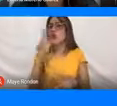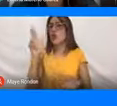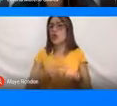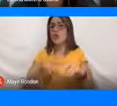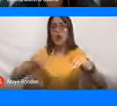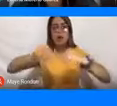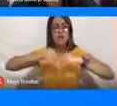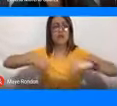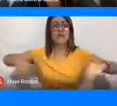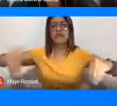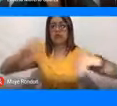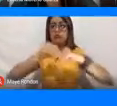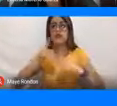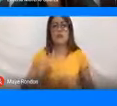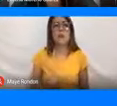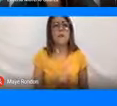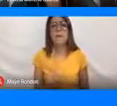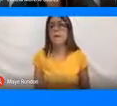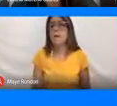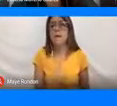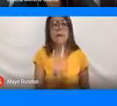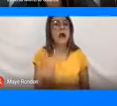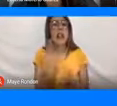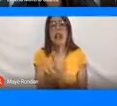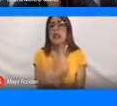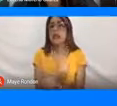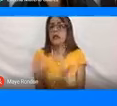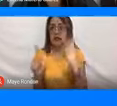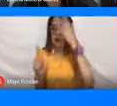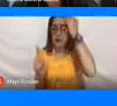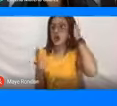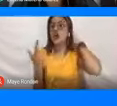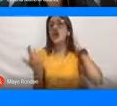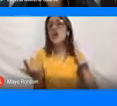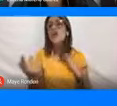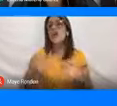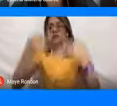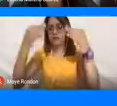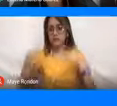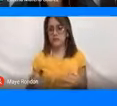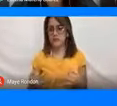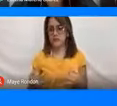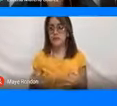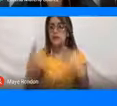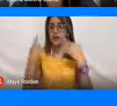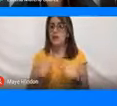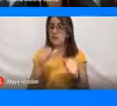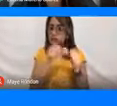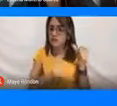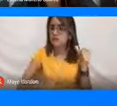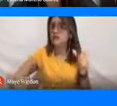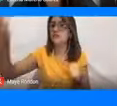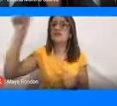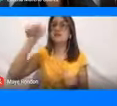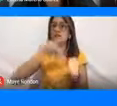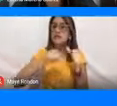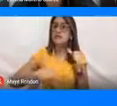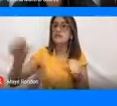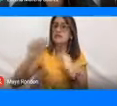territorio nacional de manera libre y segura y que de manera permanente van a estar